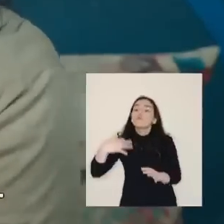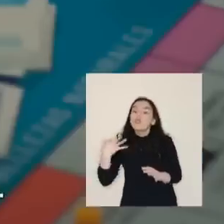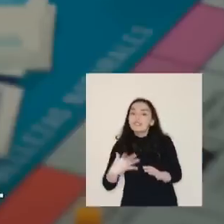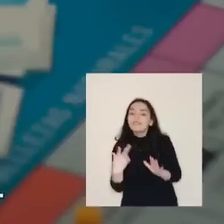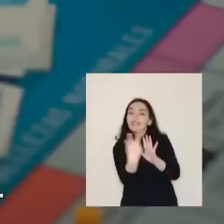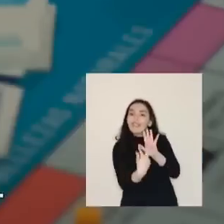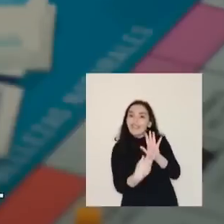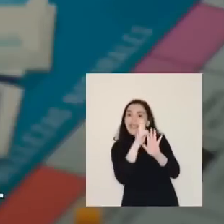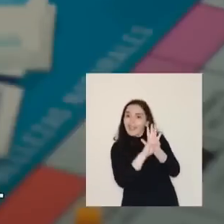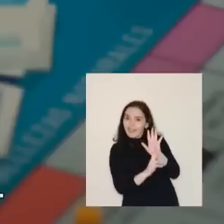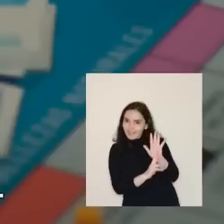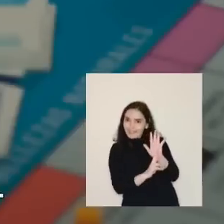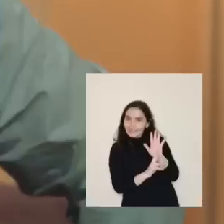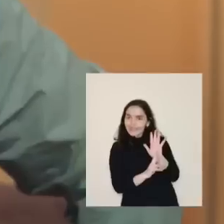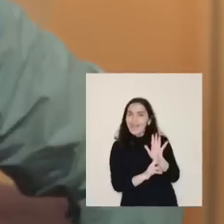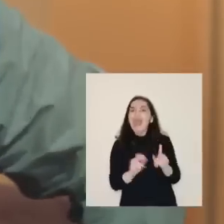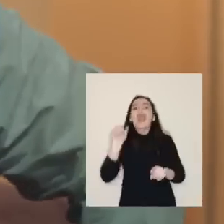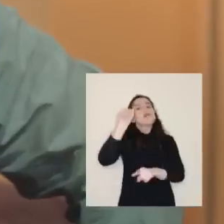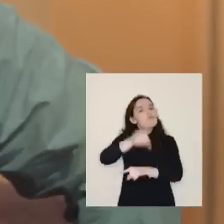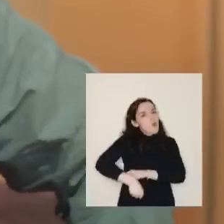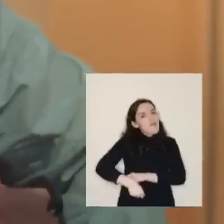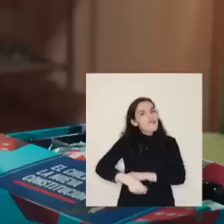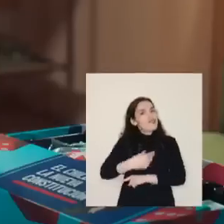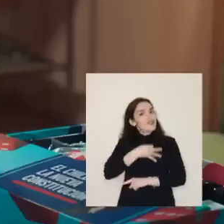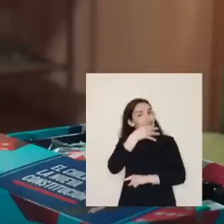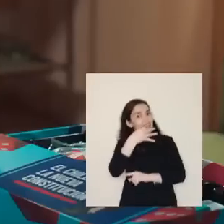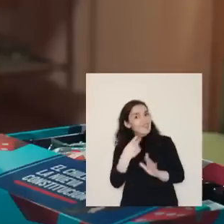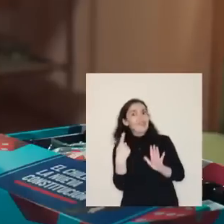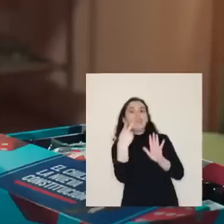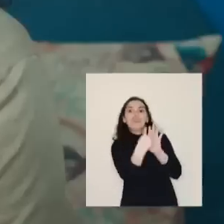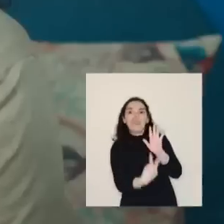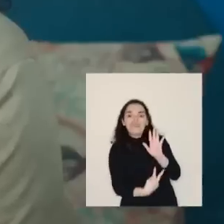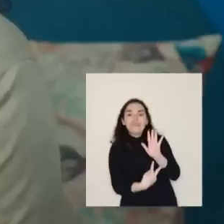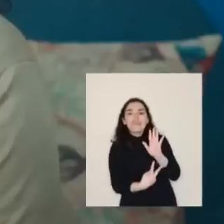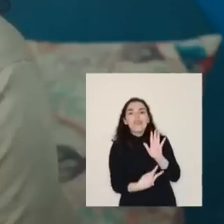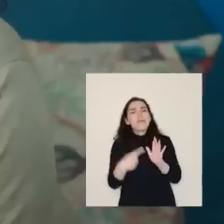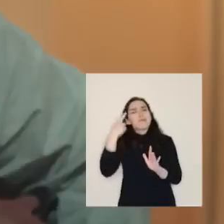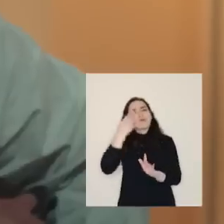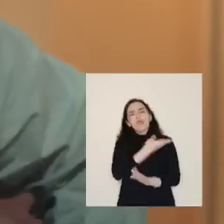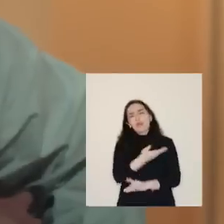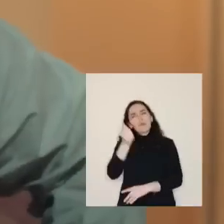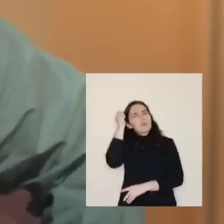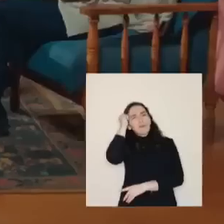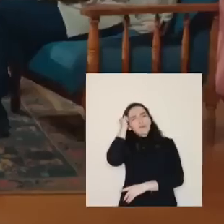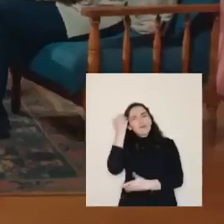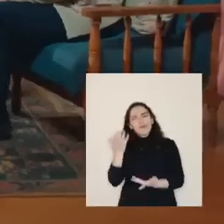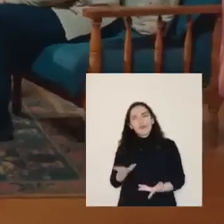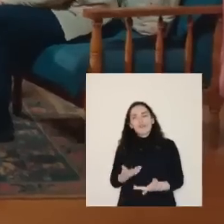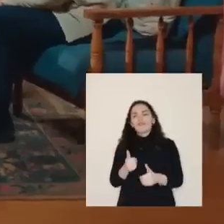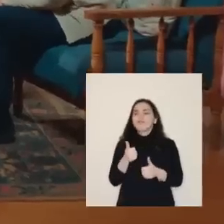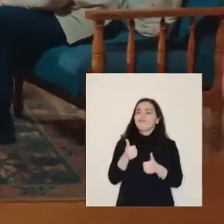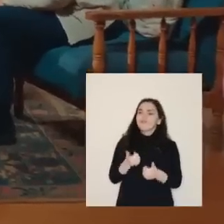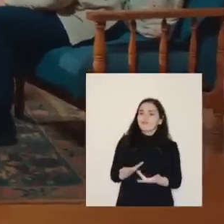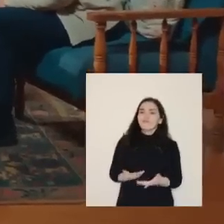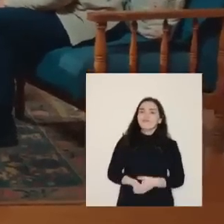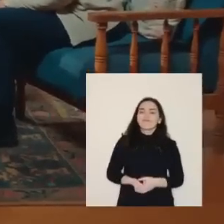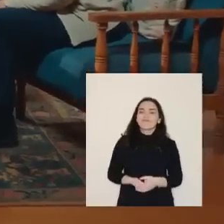importante leer las reglas. A prueba. Yo les dije que las leyeran, pero son confiados. Bien.